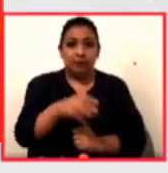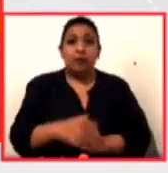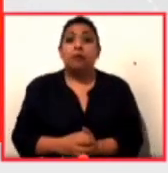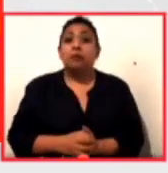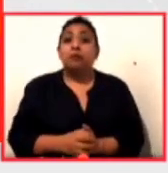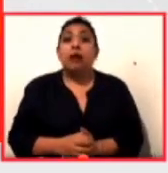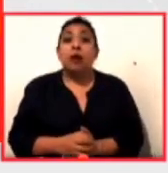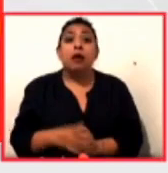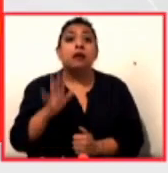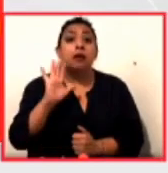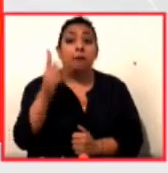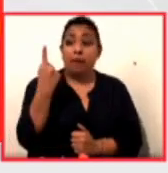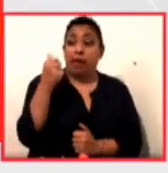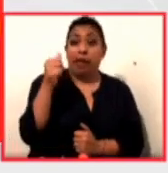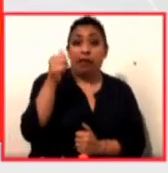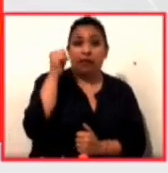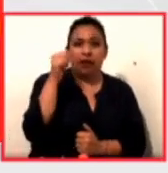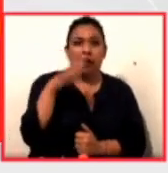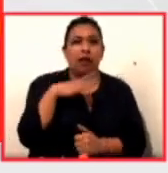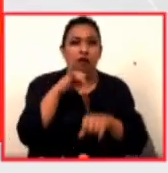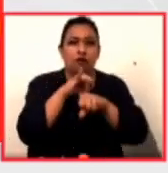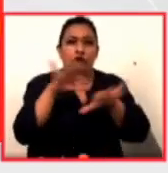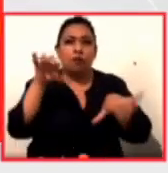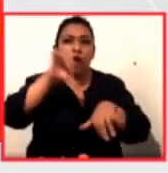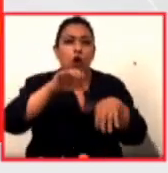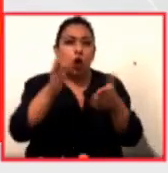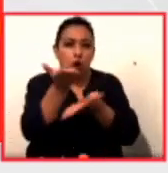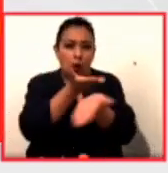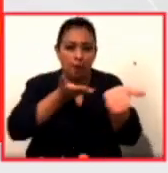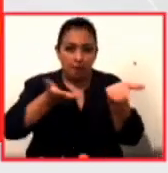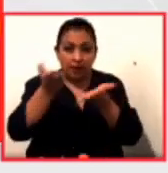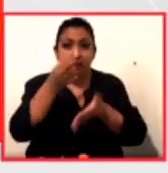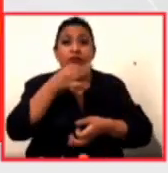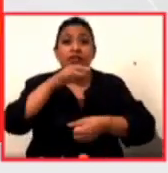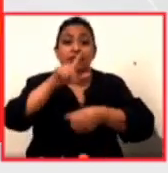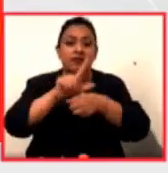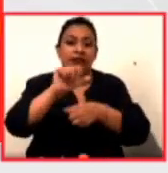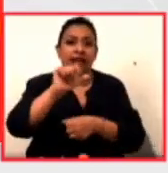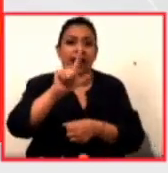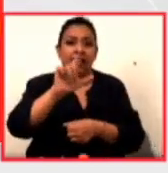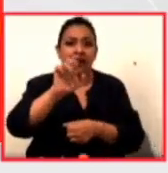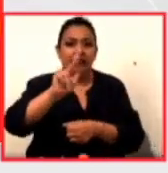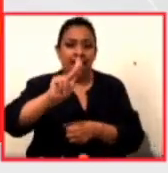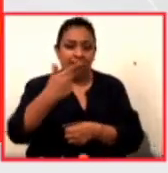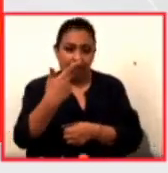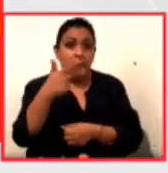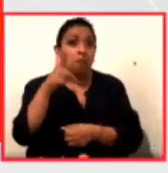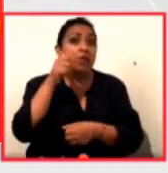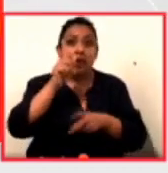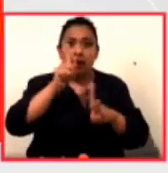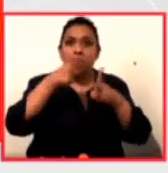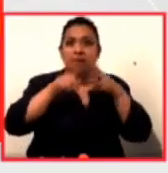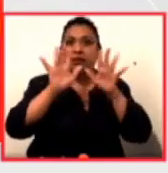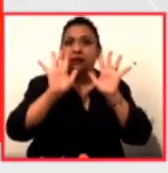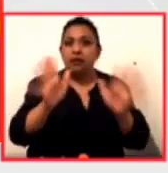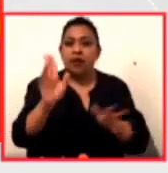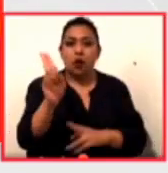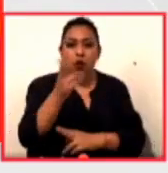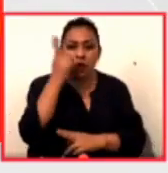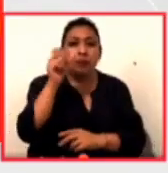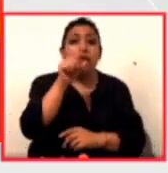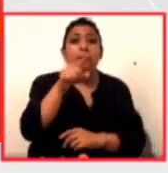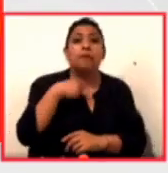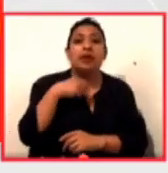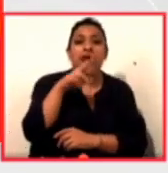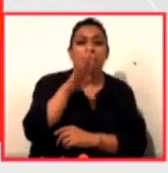Ya ven a mis espaldas algo de la información que les vamos a compartir, el festival de la LEF que arranca mañana en la UNAM. Ahí está la imagen de Ray Bradbury que también